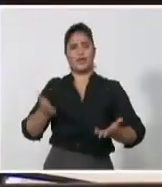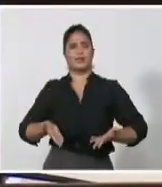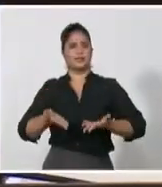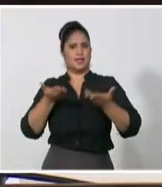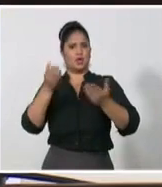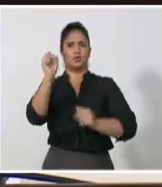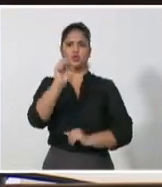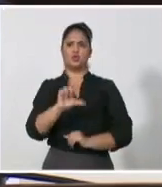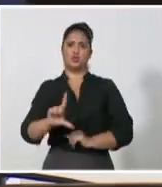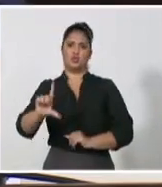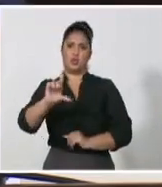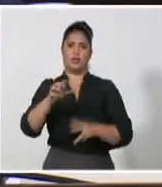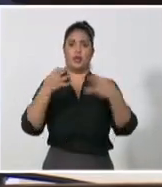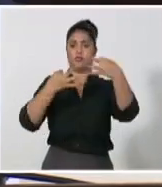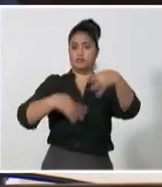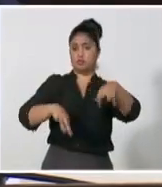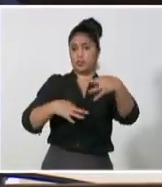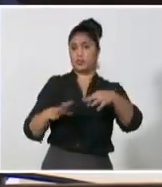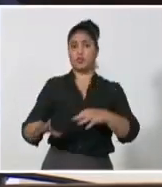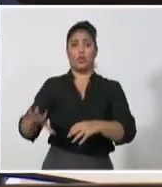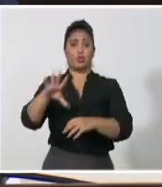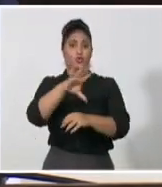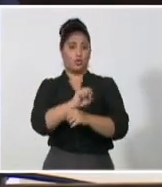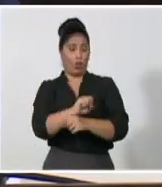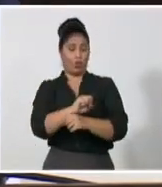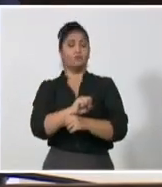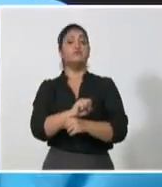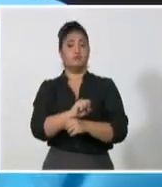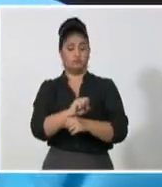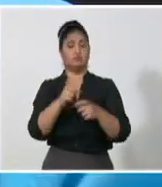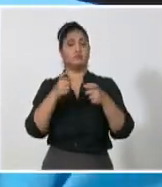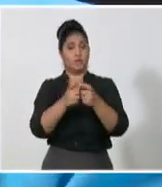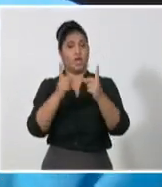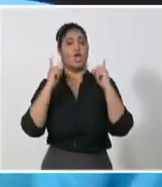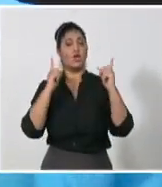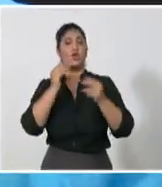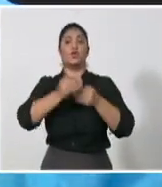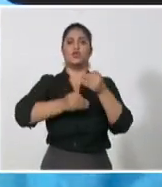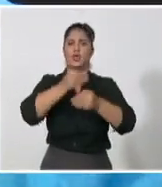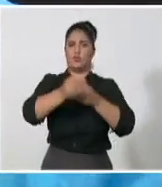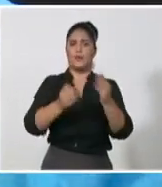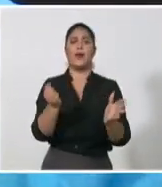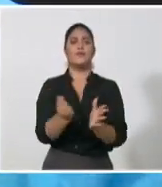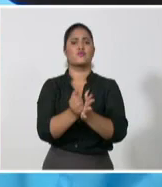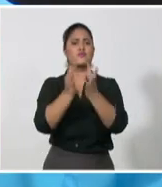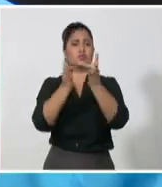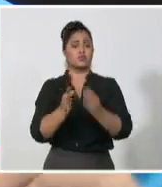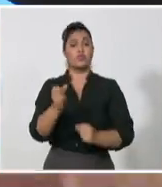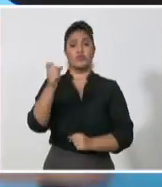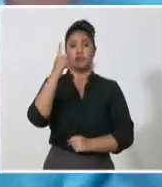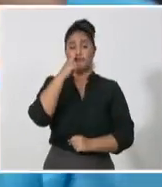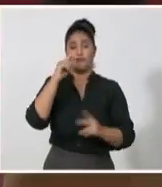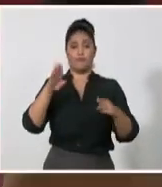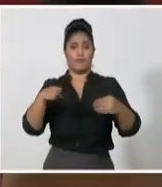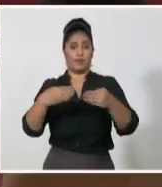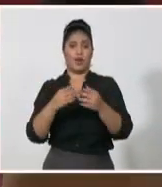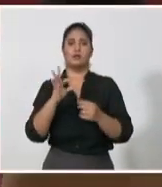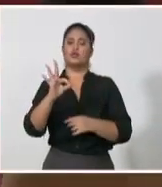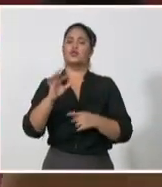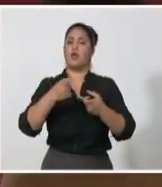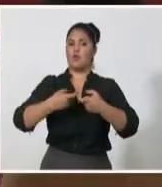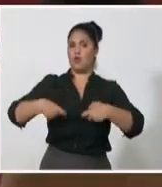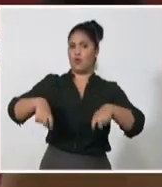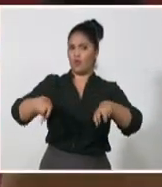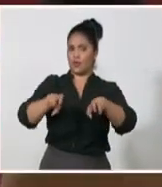Ambos documentos se someterán a debates en las próximas horas para su aprobación final en la sesión plenaria del VIII Congreso del